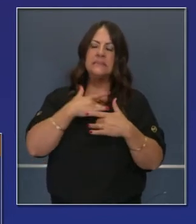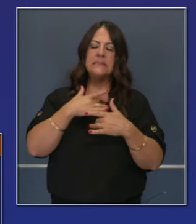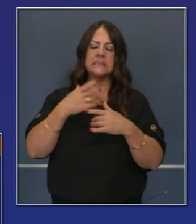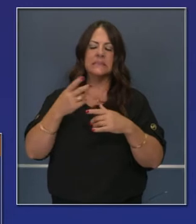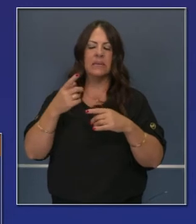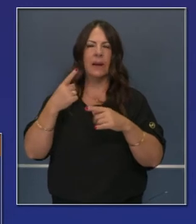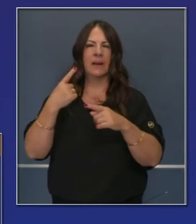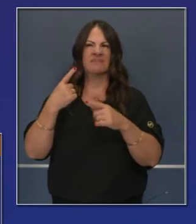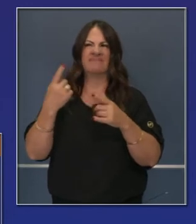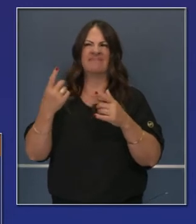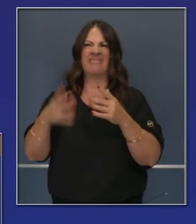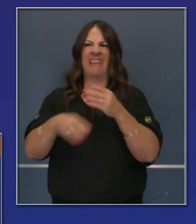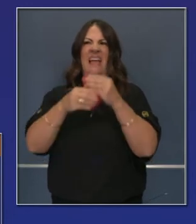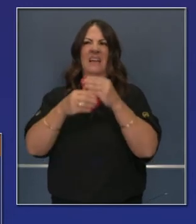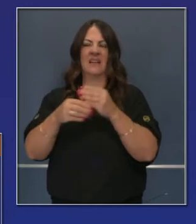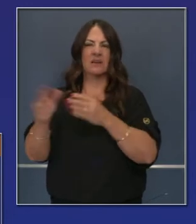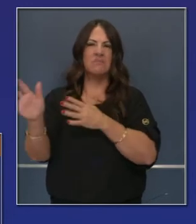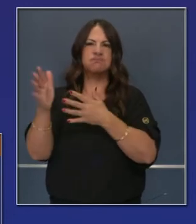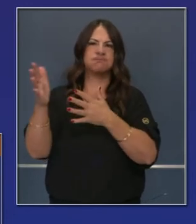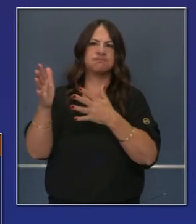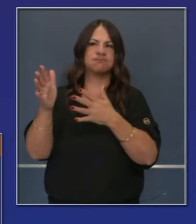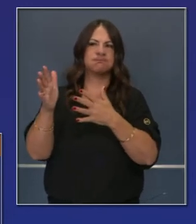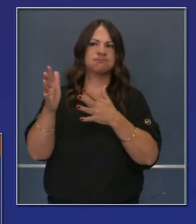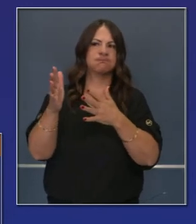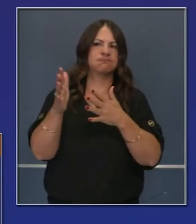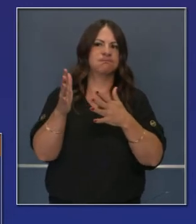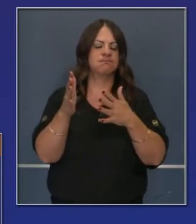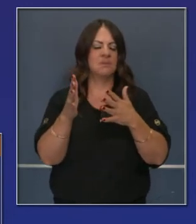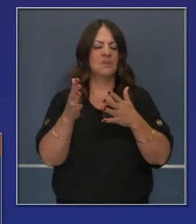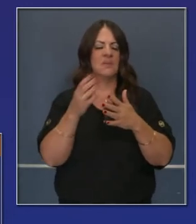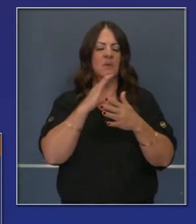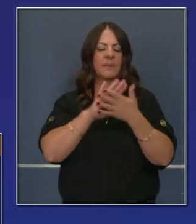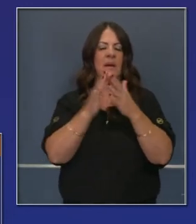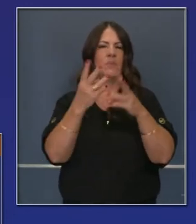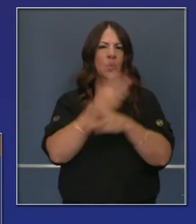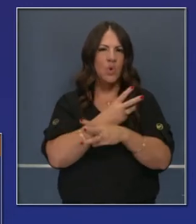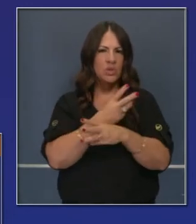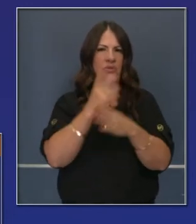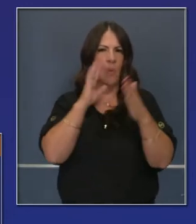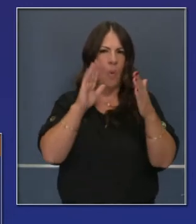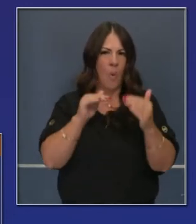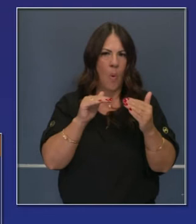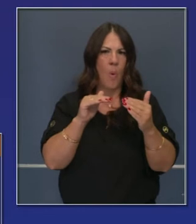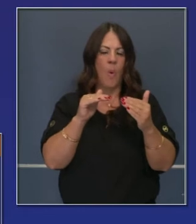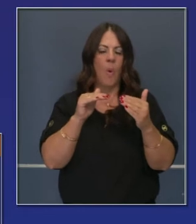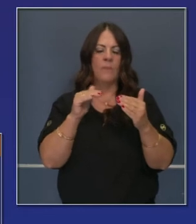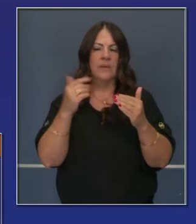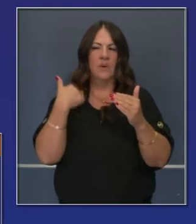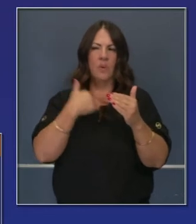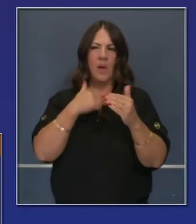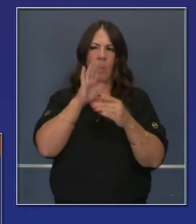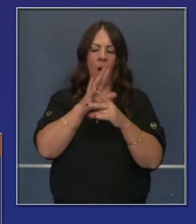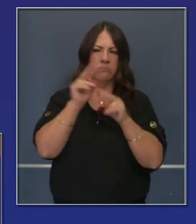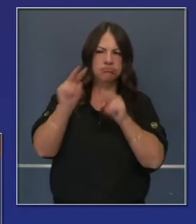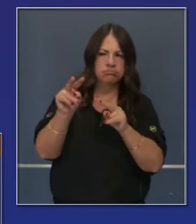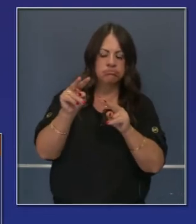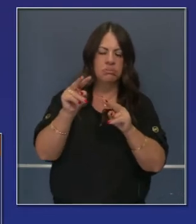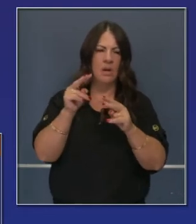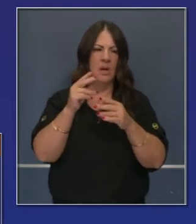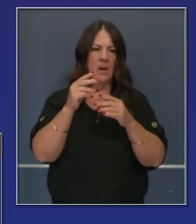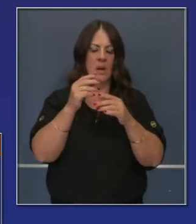sí es de preocupación y los vientos que siguen azotando esas áreas y tendremos mucha presión sobre las